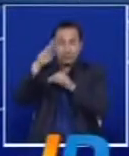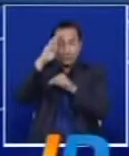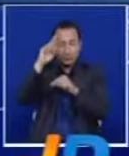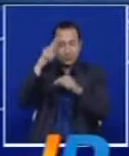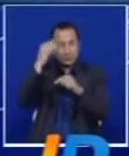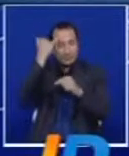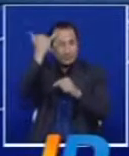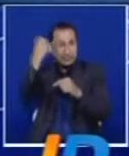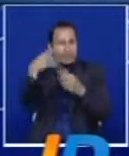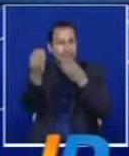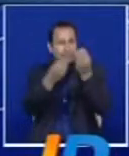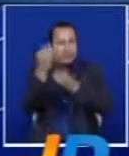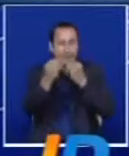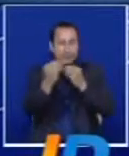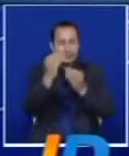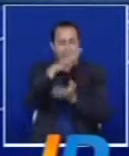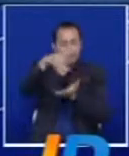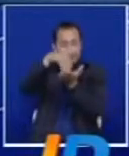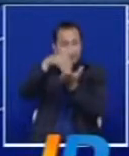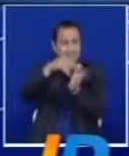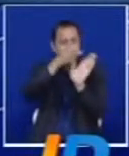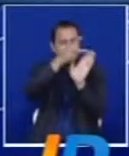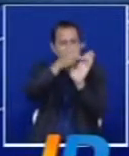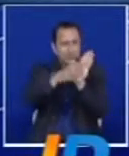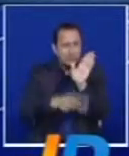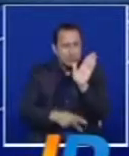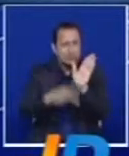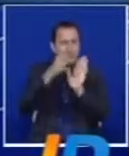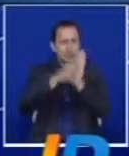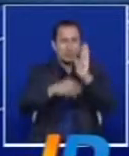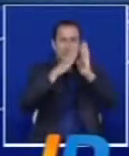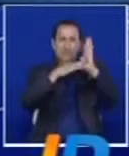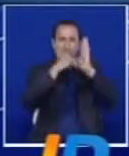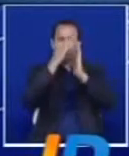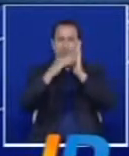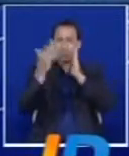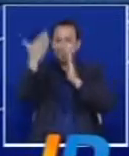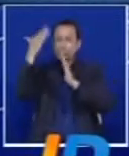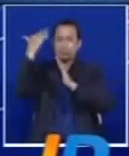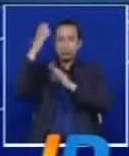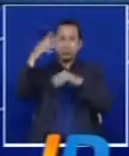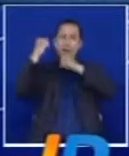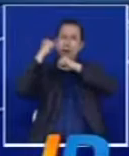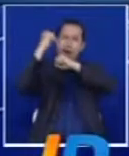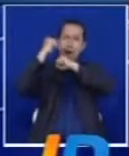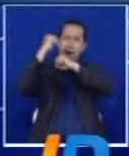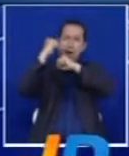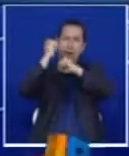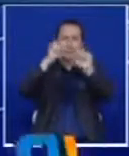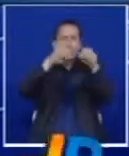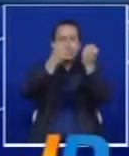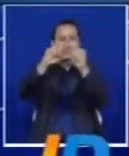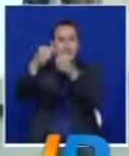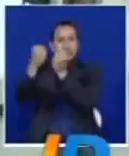restaurar las paredes del centro histórico que resultaron afectadas durante las recientes protestas que se cumplieron en esa ciudad.